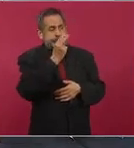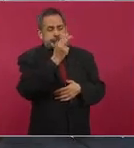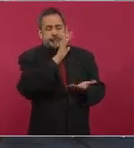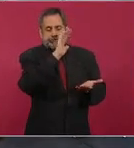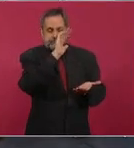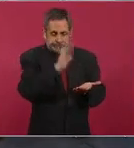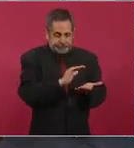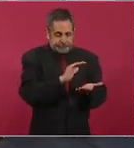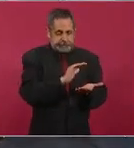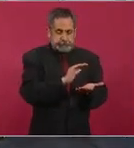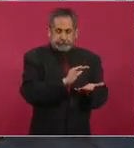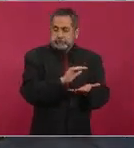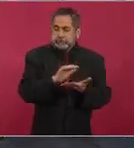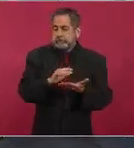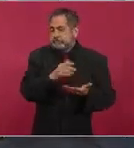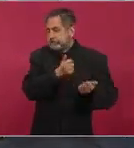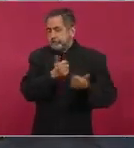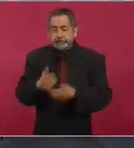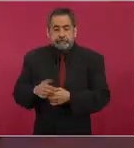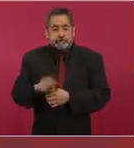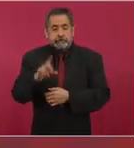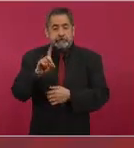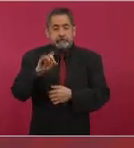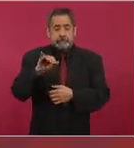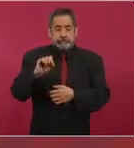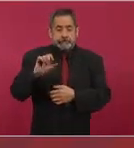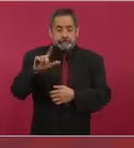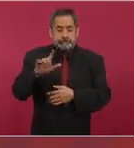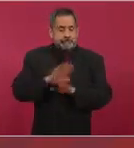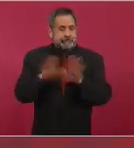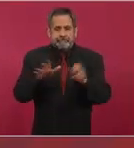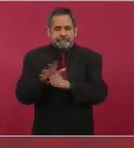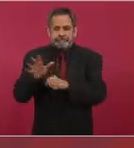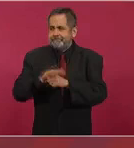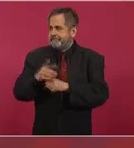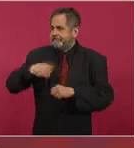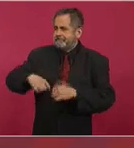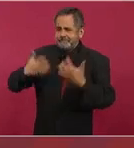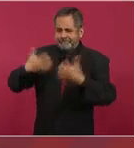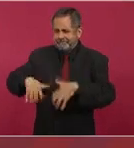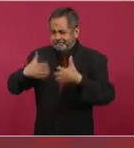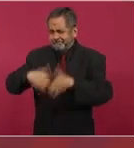ya en diésel prácticamente somos autosuficientes